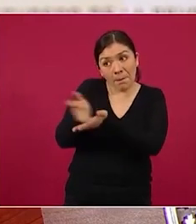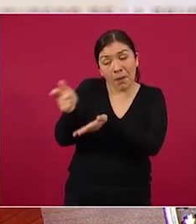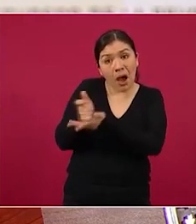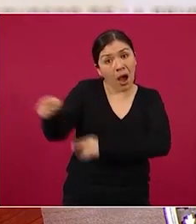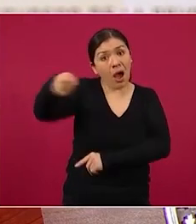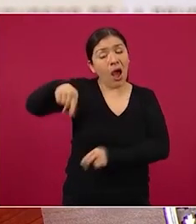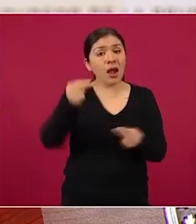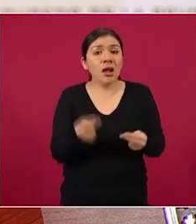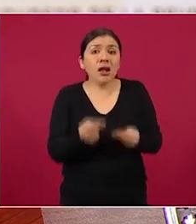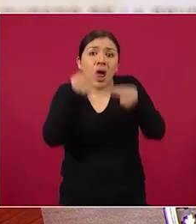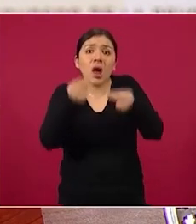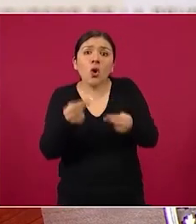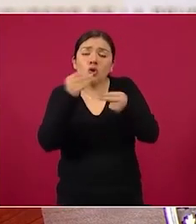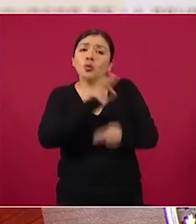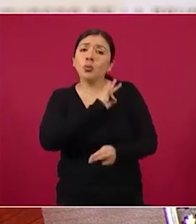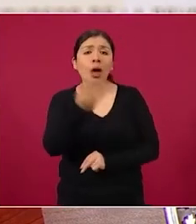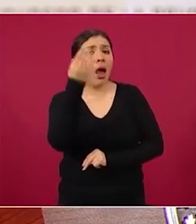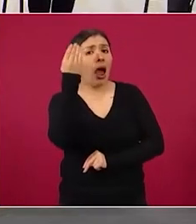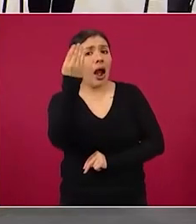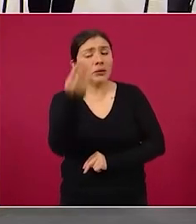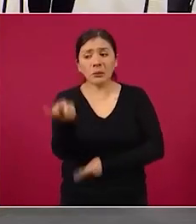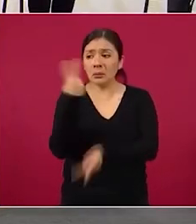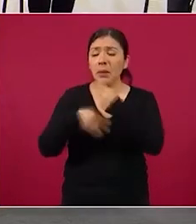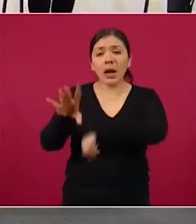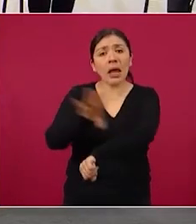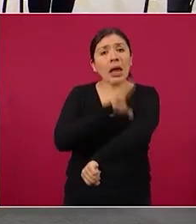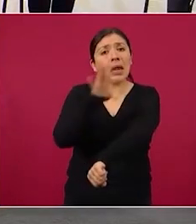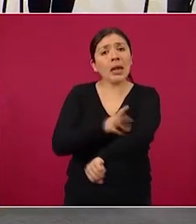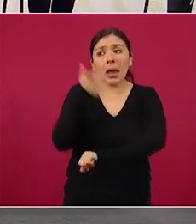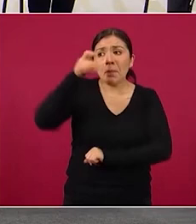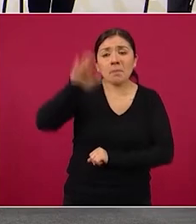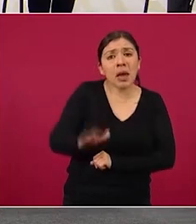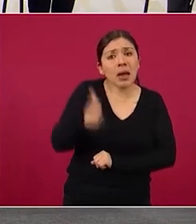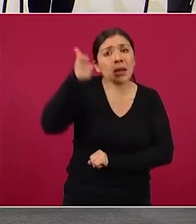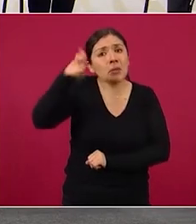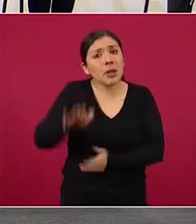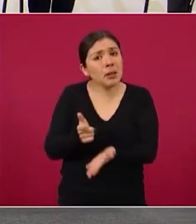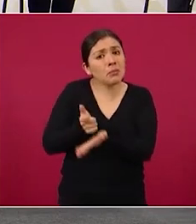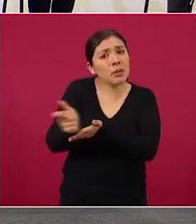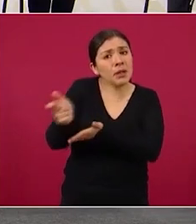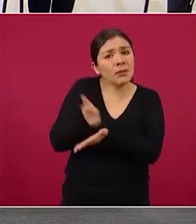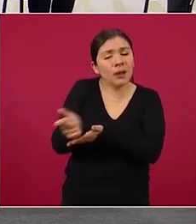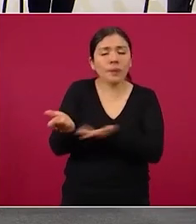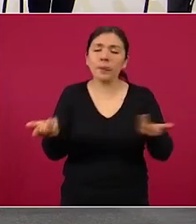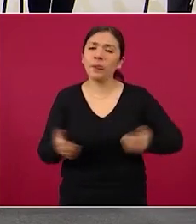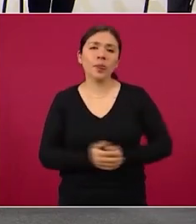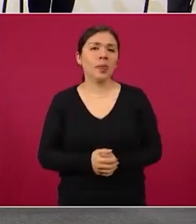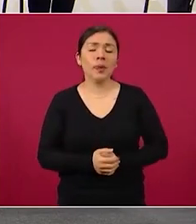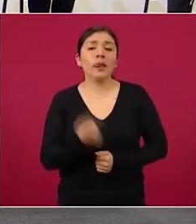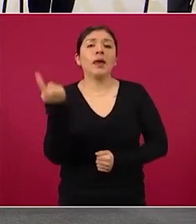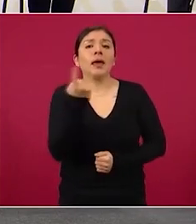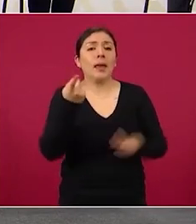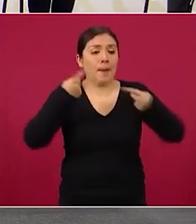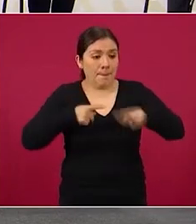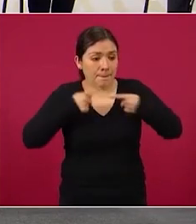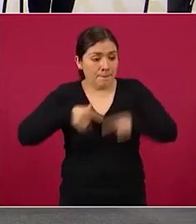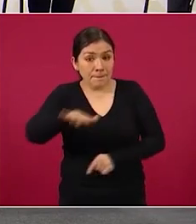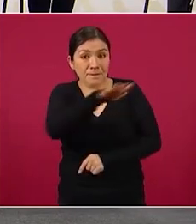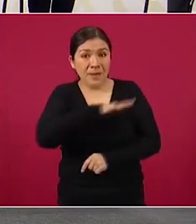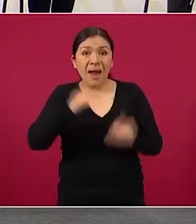obtengan energía eléctrica barata mientras los consumidores